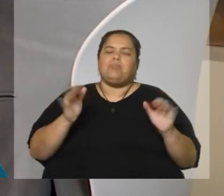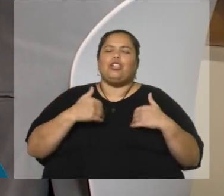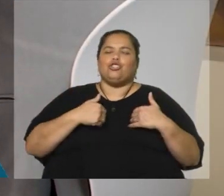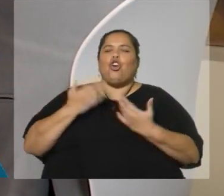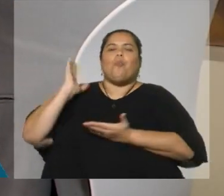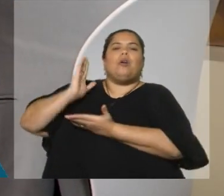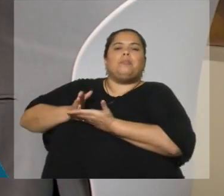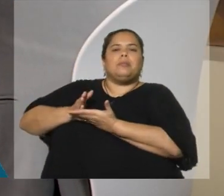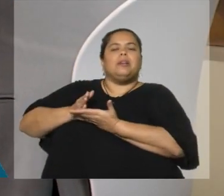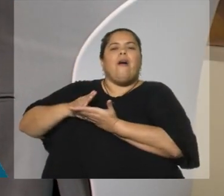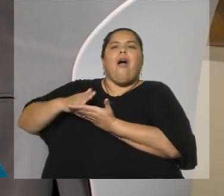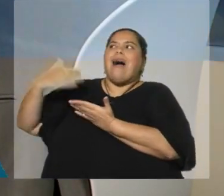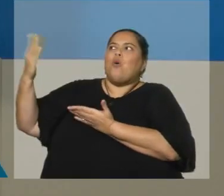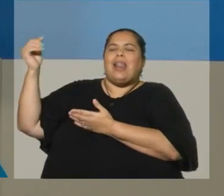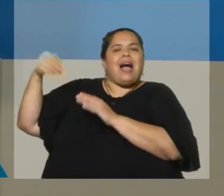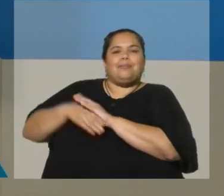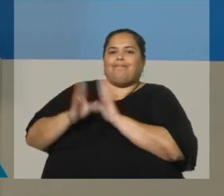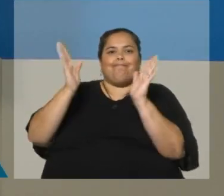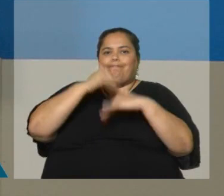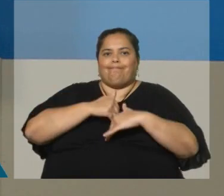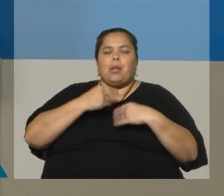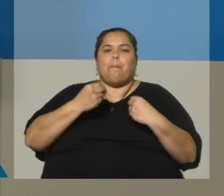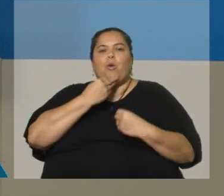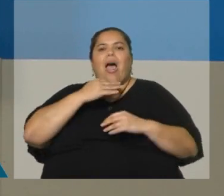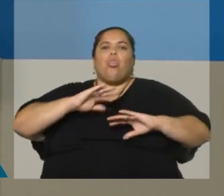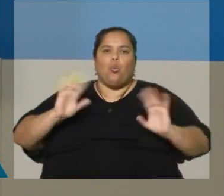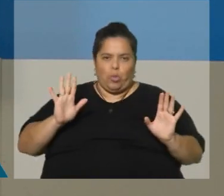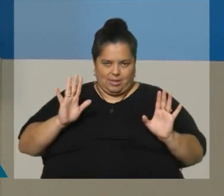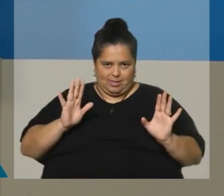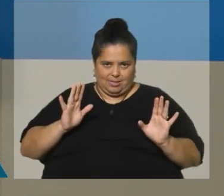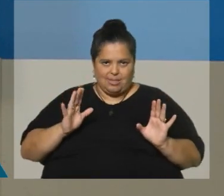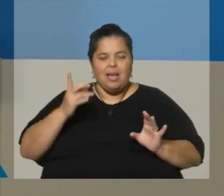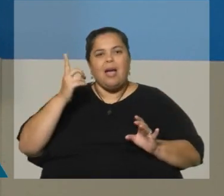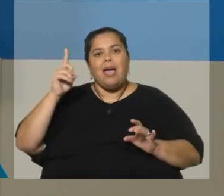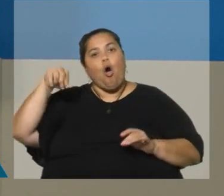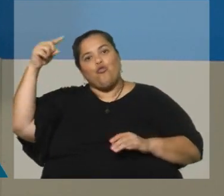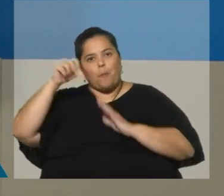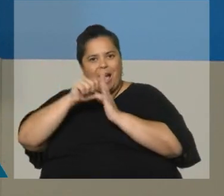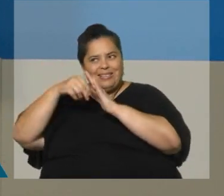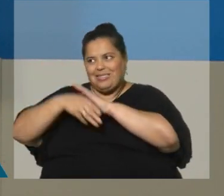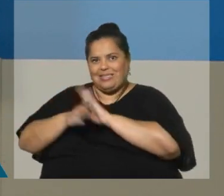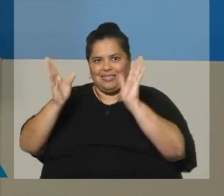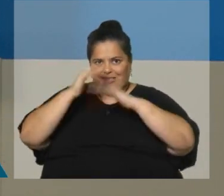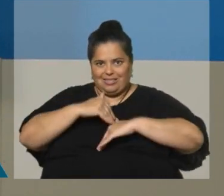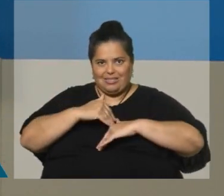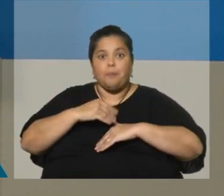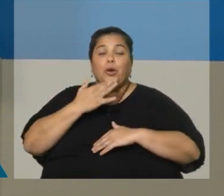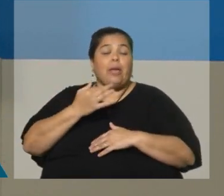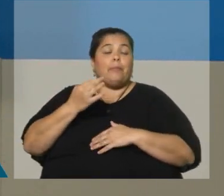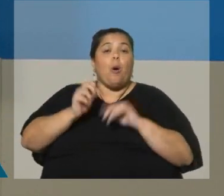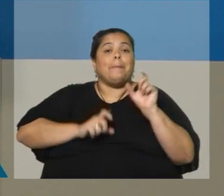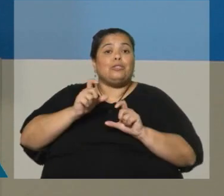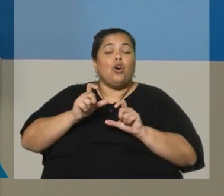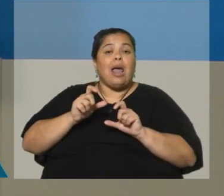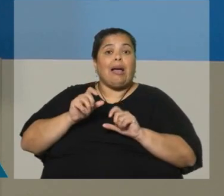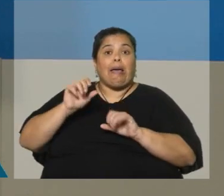eso. ...para evitar accesos desde el exterior del Uruguay. Incluso algunos uruguayos que están en el exterior